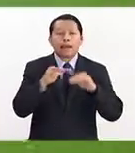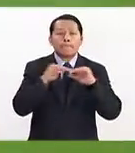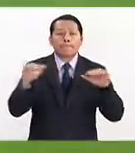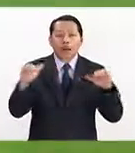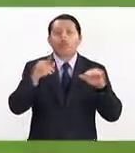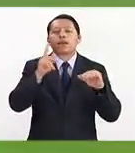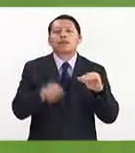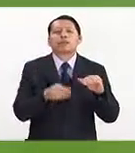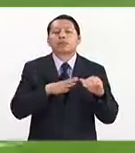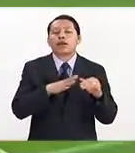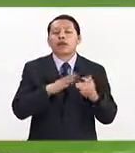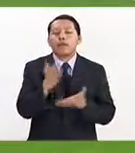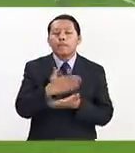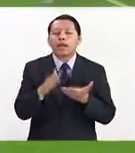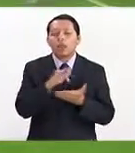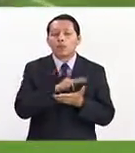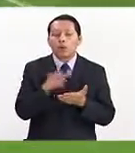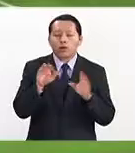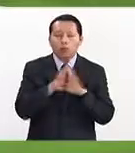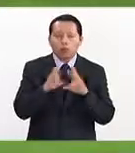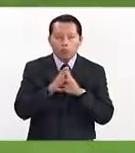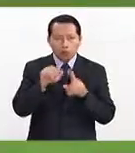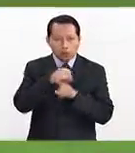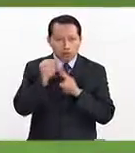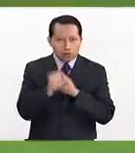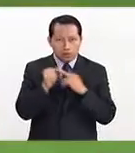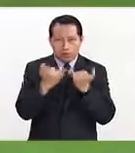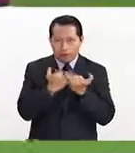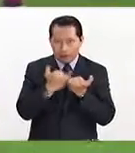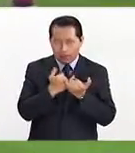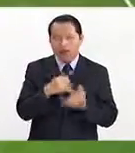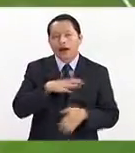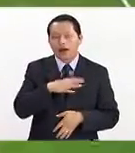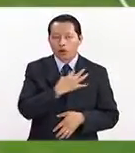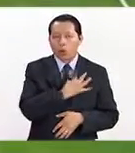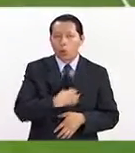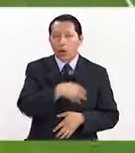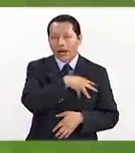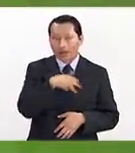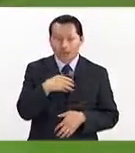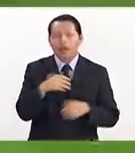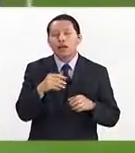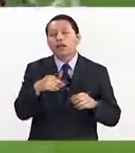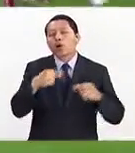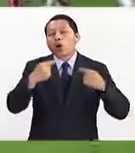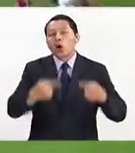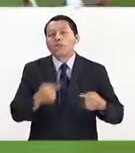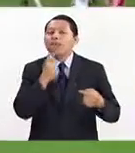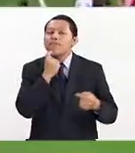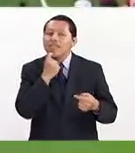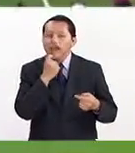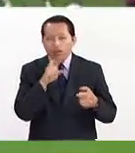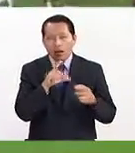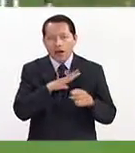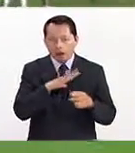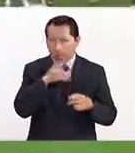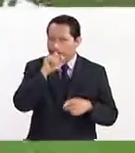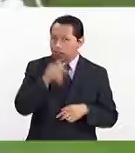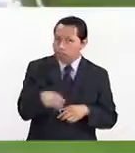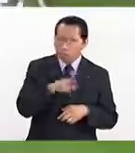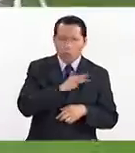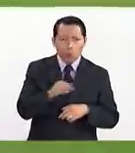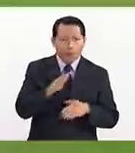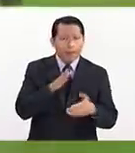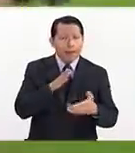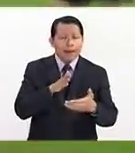que consigue además la situación de Croacia contra Finlandia, bueno, pues queda prácticamente a un paso de poder